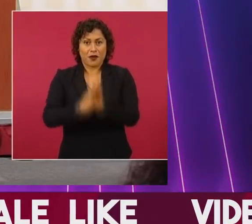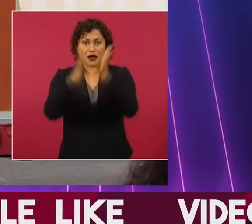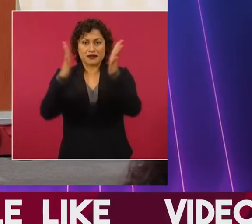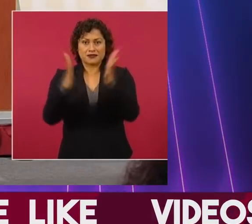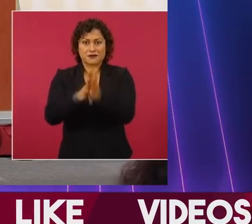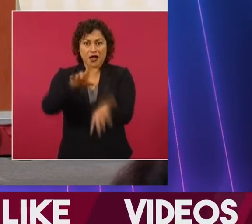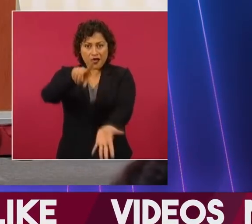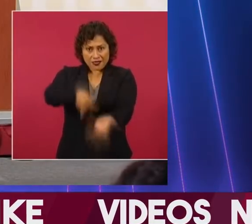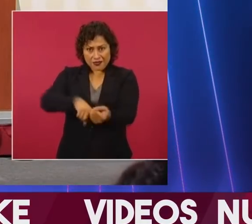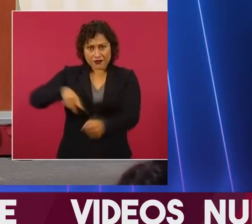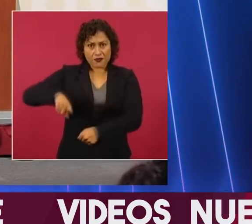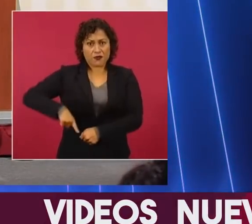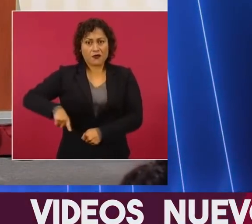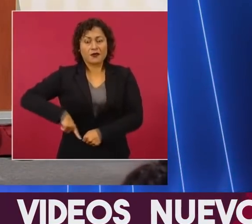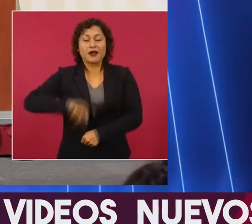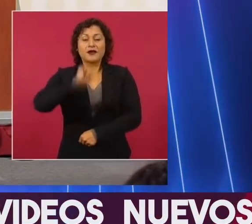gobierno.